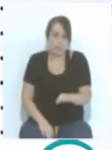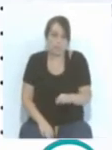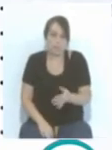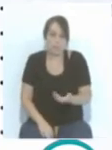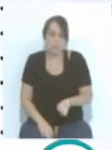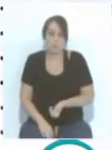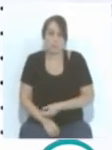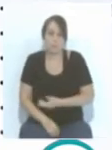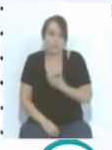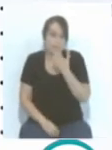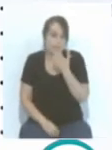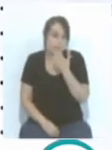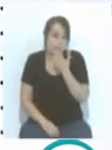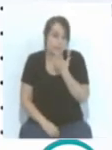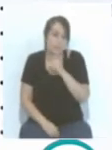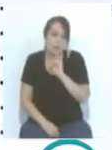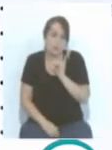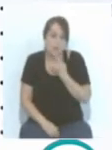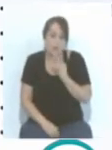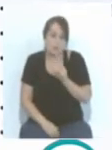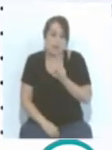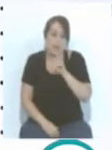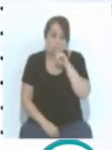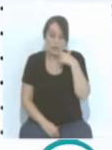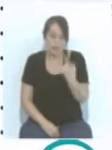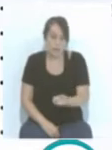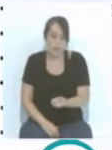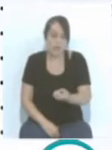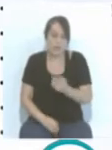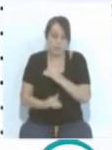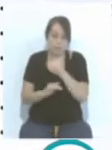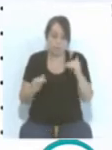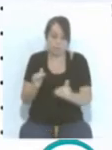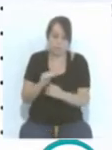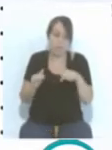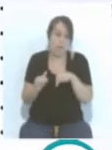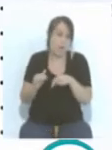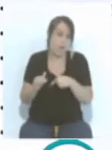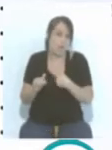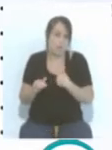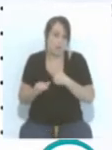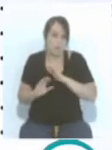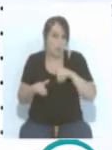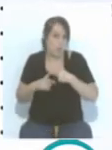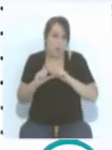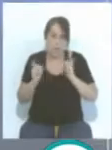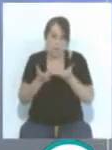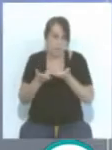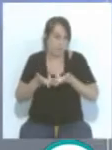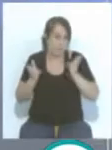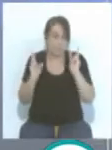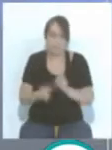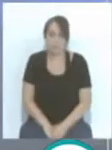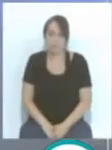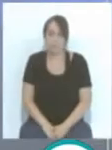mala suerte bajáramos el año que viene, pues esos pilares siguen estando ahí, pueden volver al equipo totalmente. Sí,